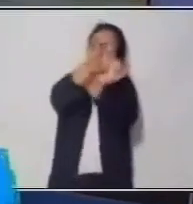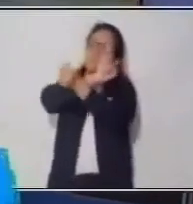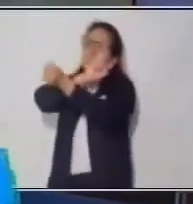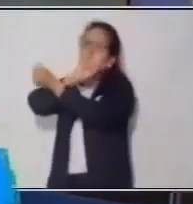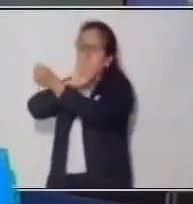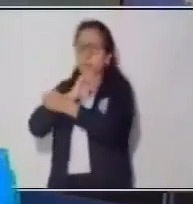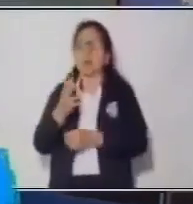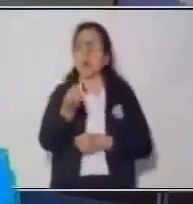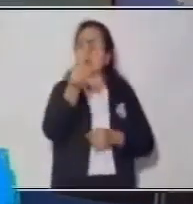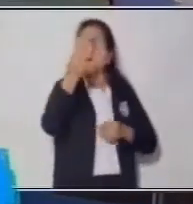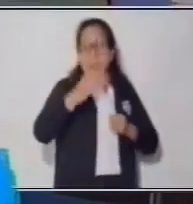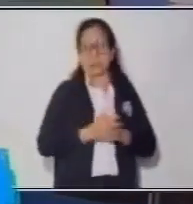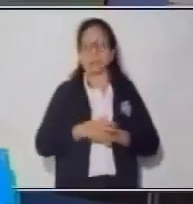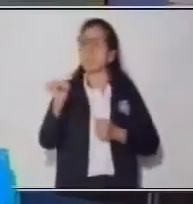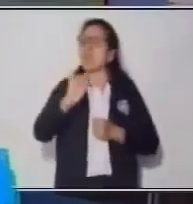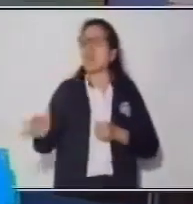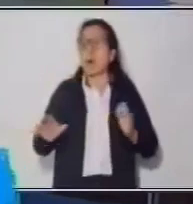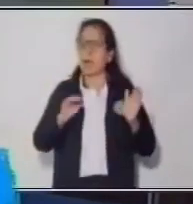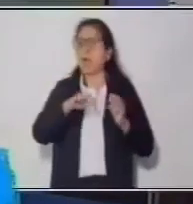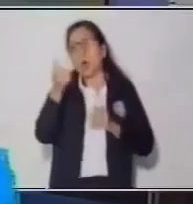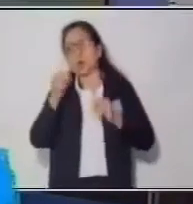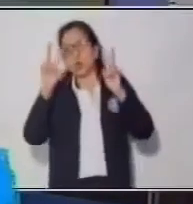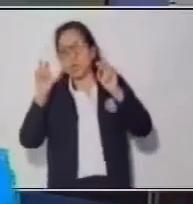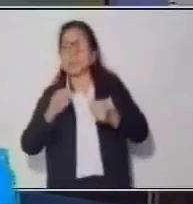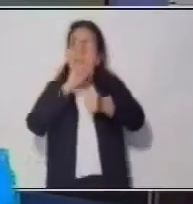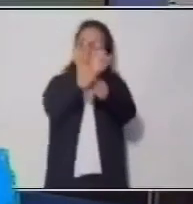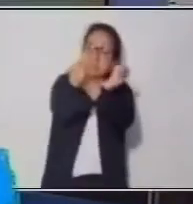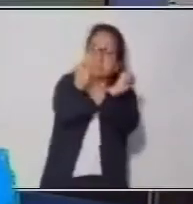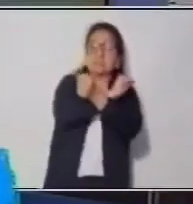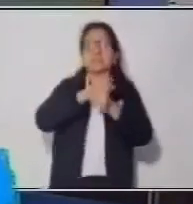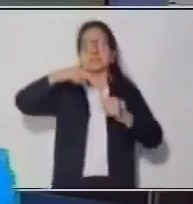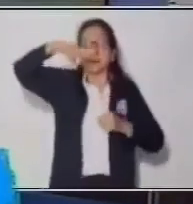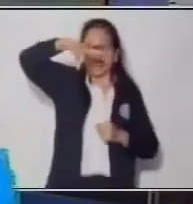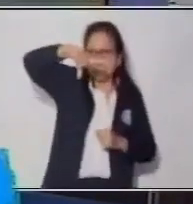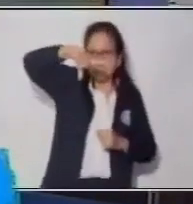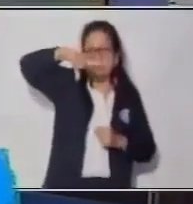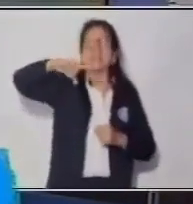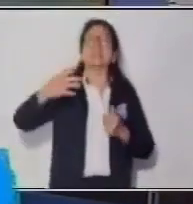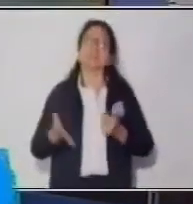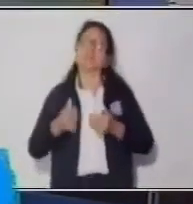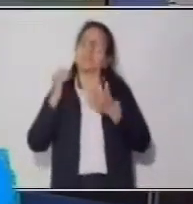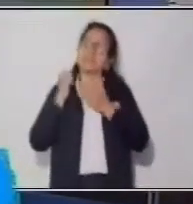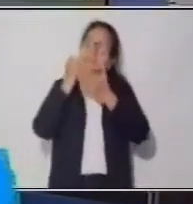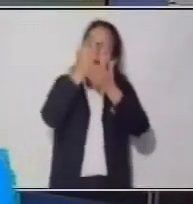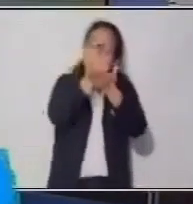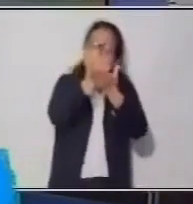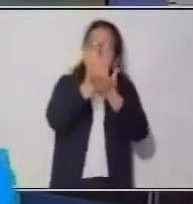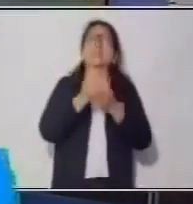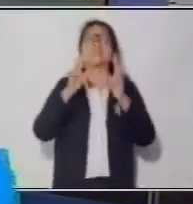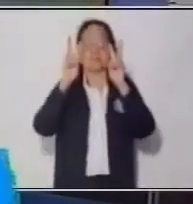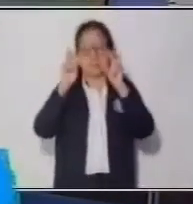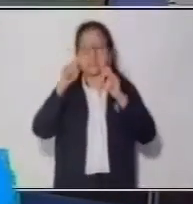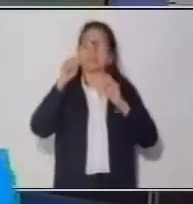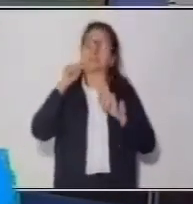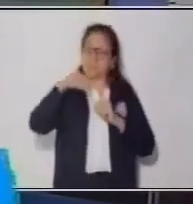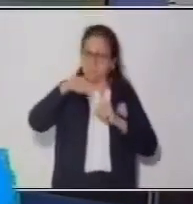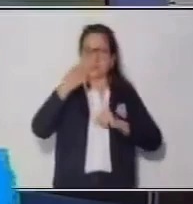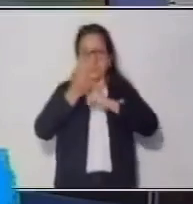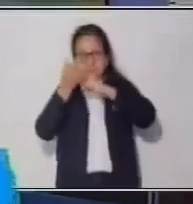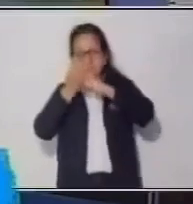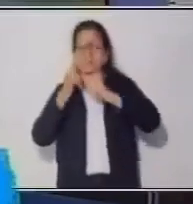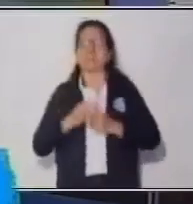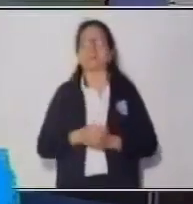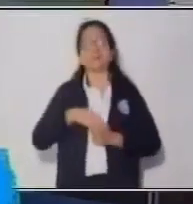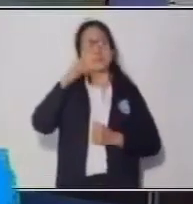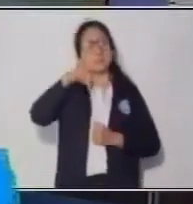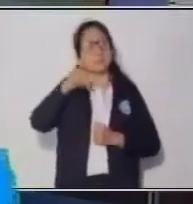también hemos visto la multiplicación y la división y esto nos ayudará a desarrollar este tema. Bueno, hoy